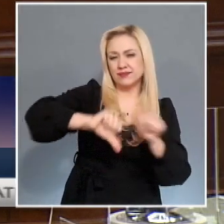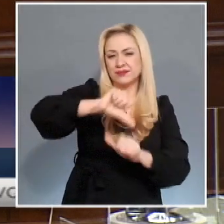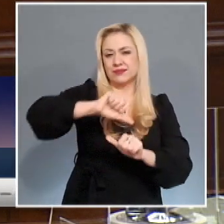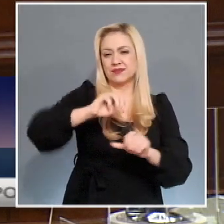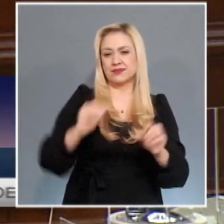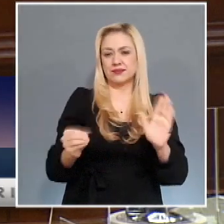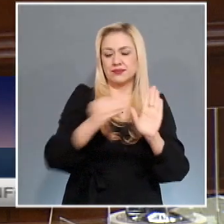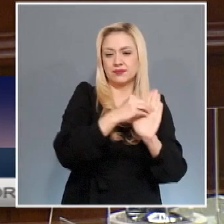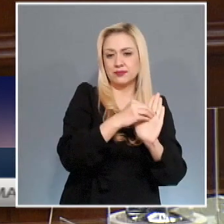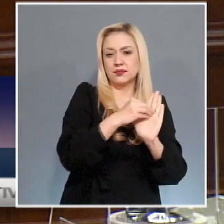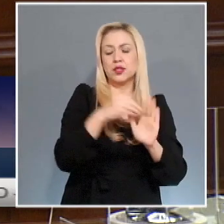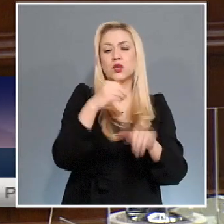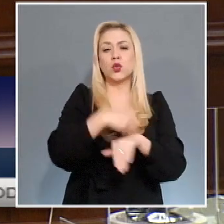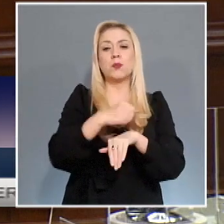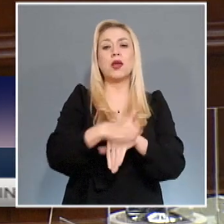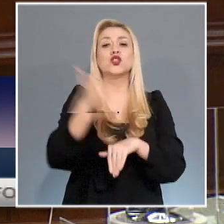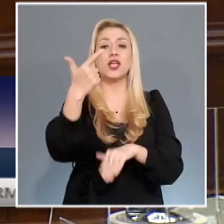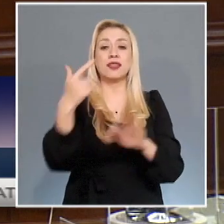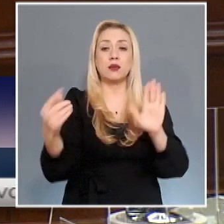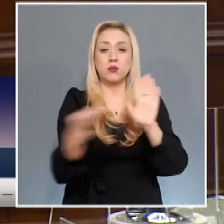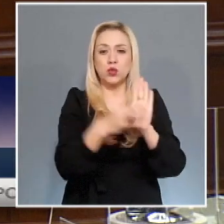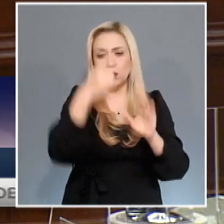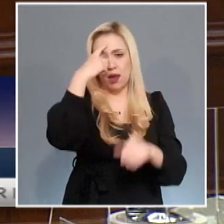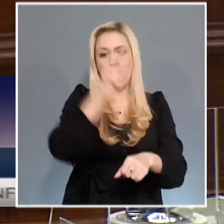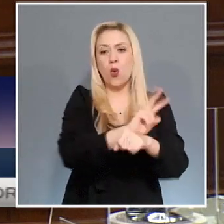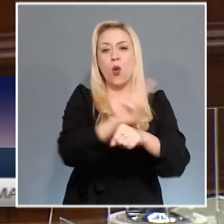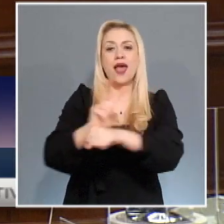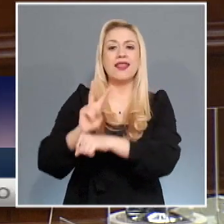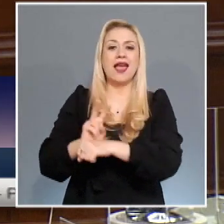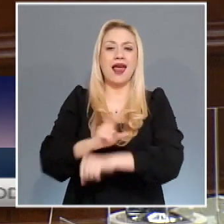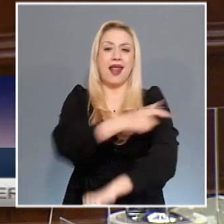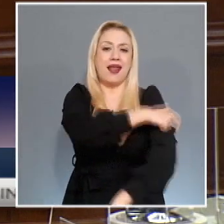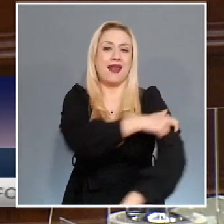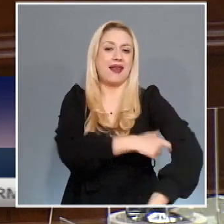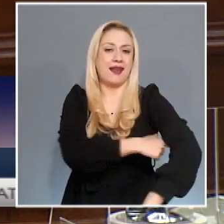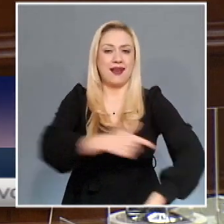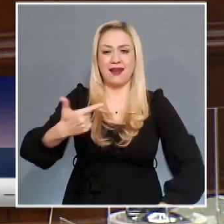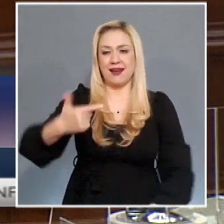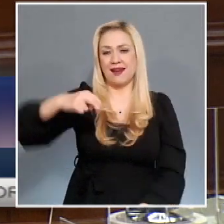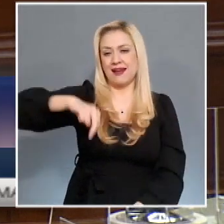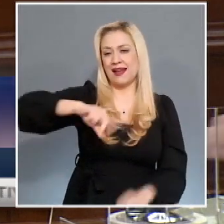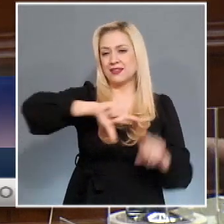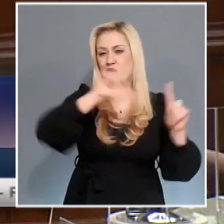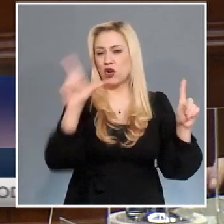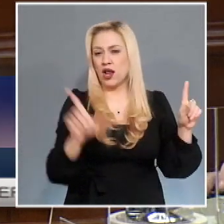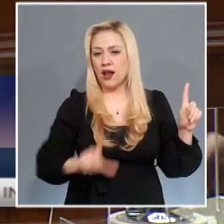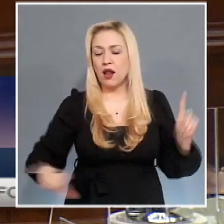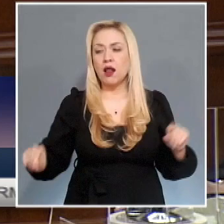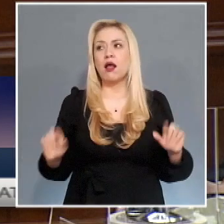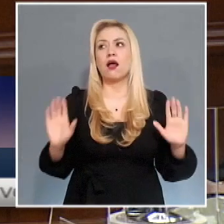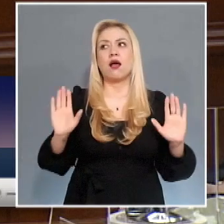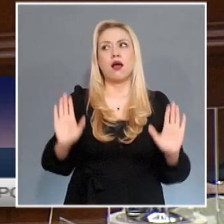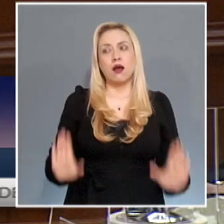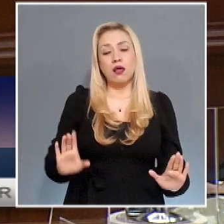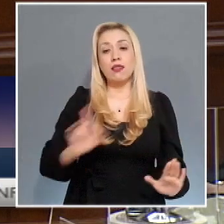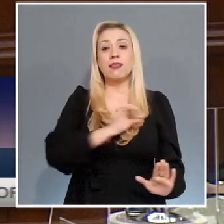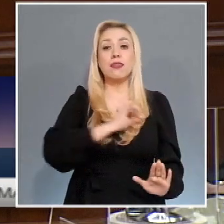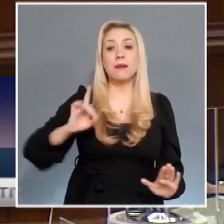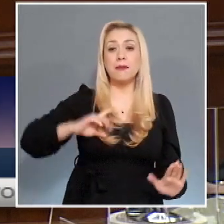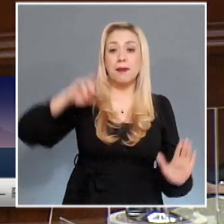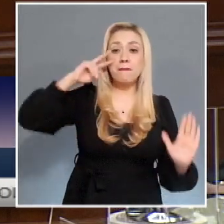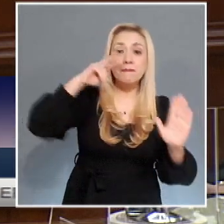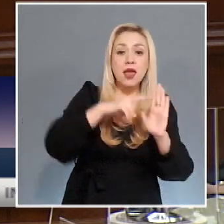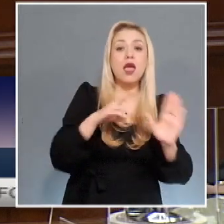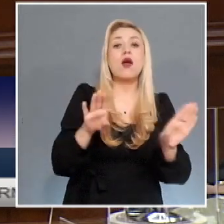Constitucional en materia de Guardia Nacional que la ley debería de prever la actuación que deberá desplegar el registro